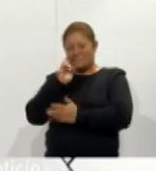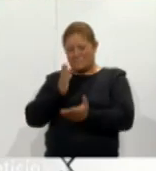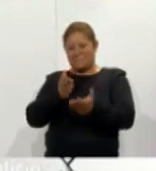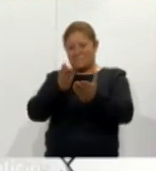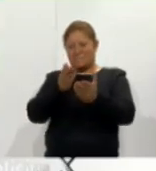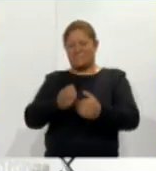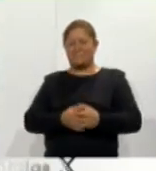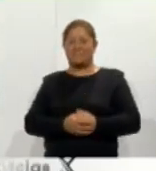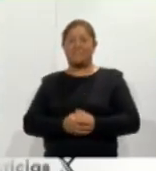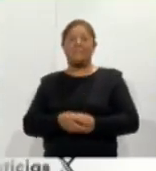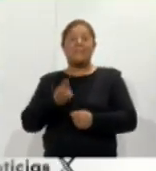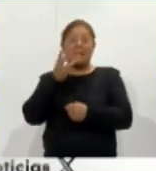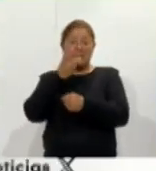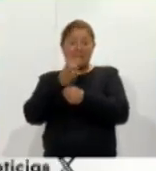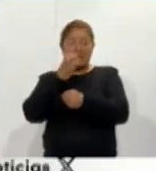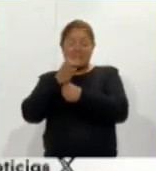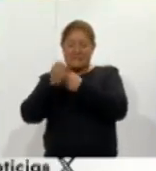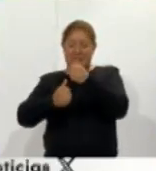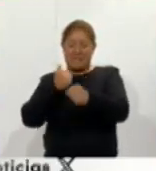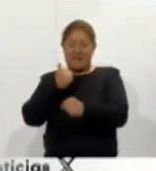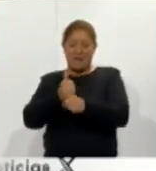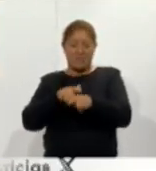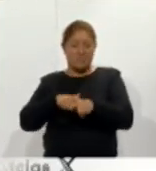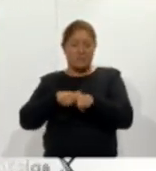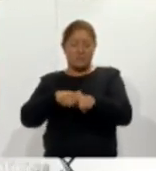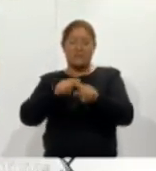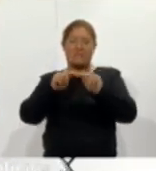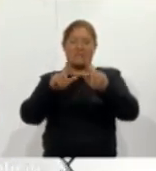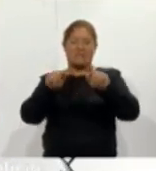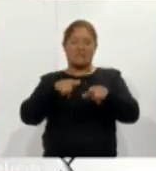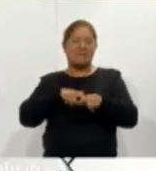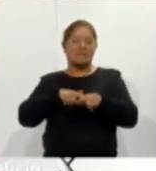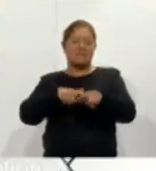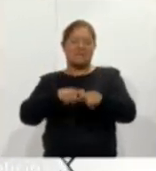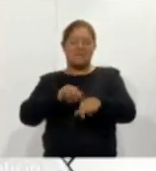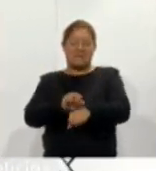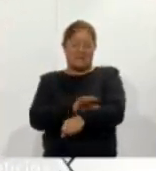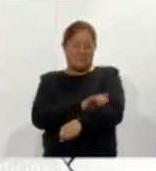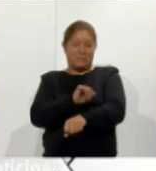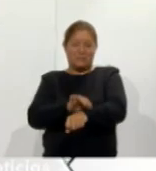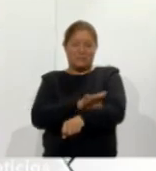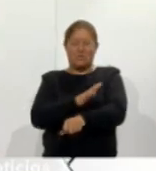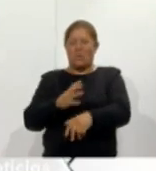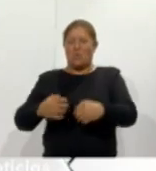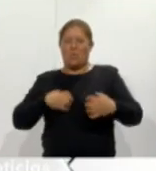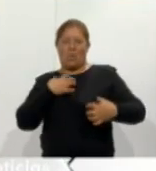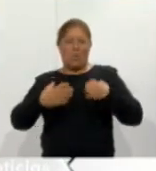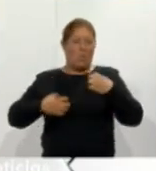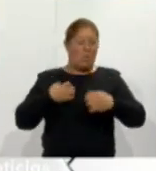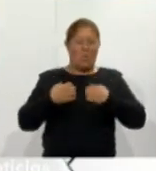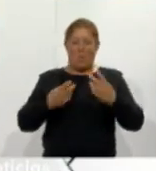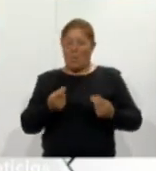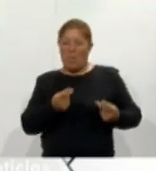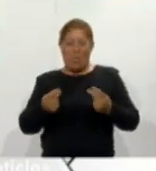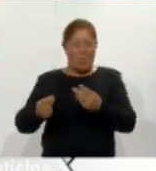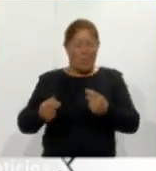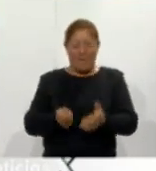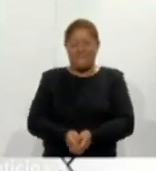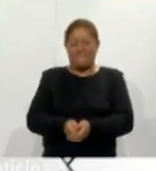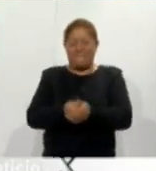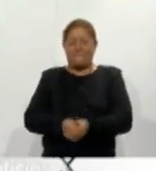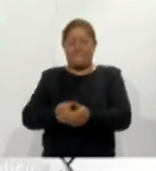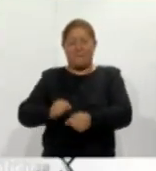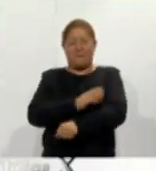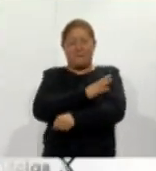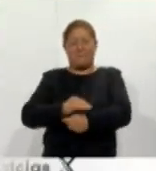por tercer año consecutivo Tlaxcala será el epicentro de la emoción y la adrenalina del voleibol de playa al recibir del